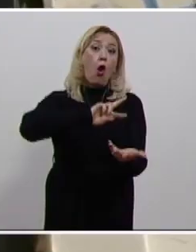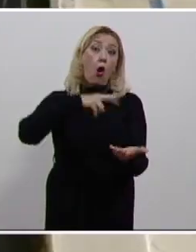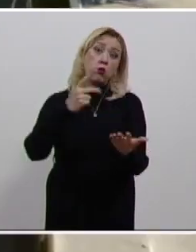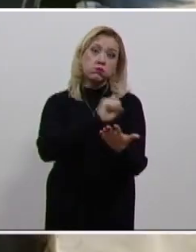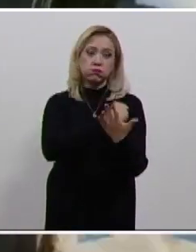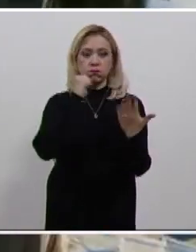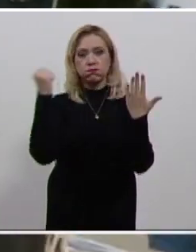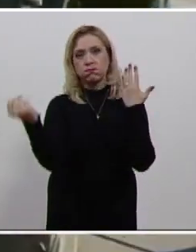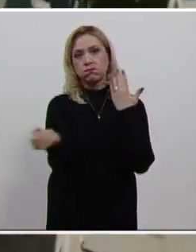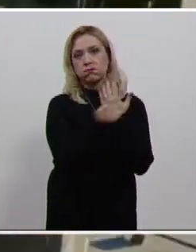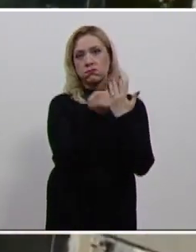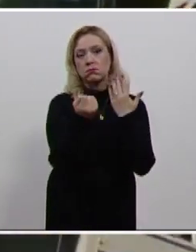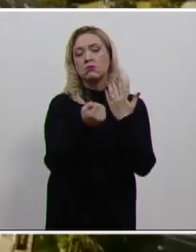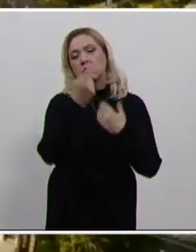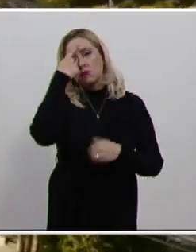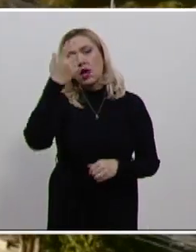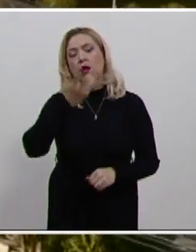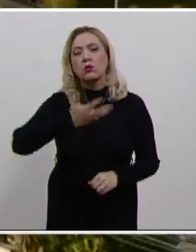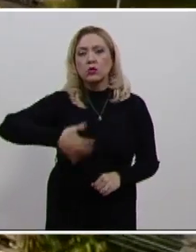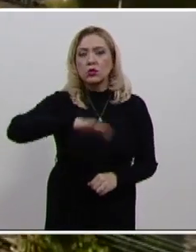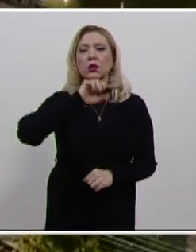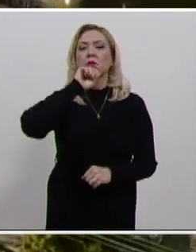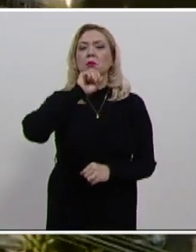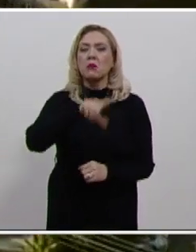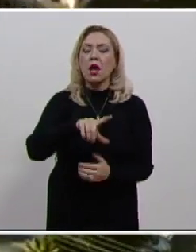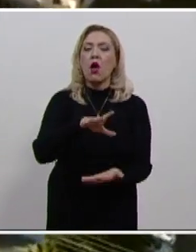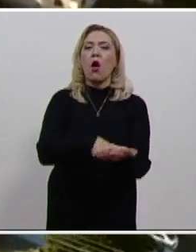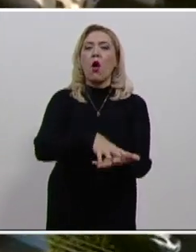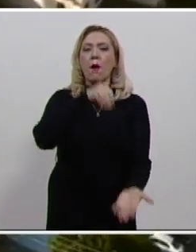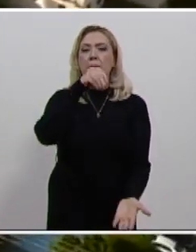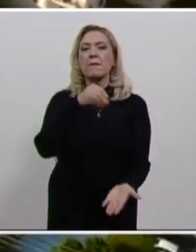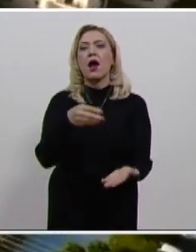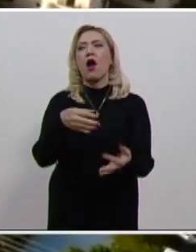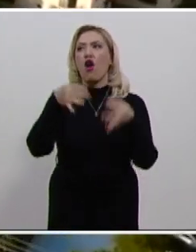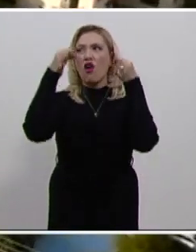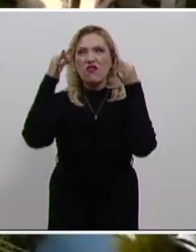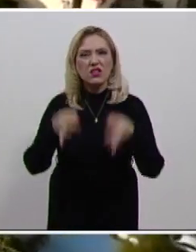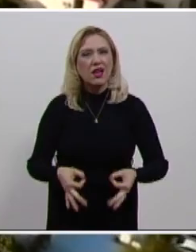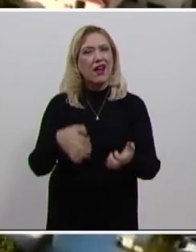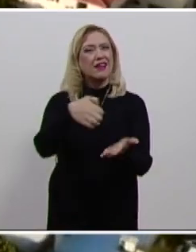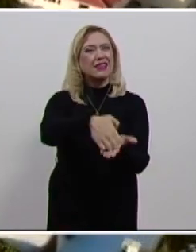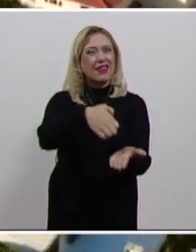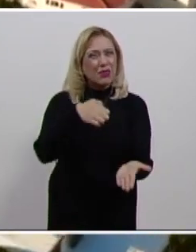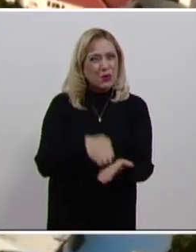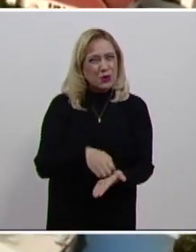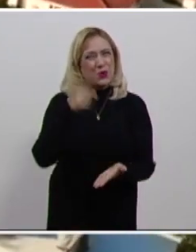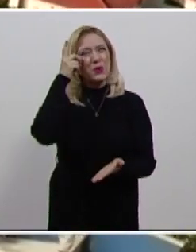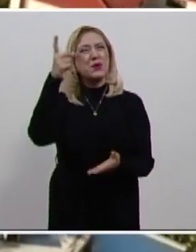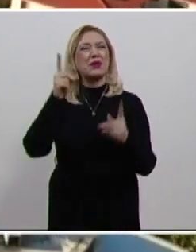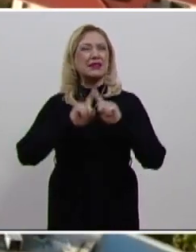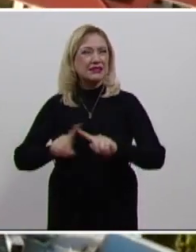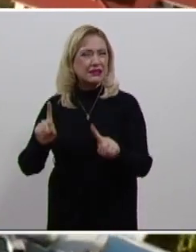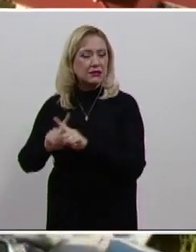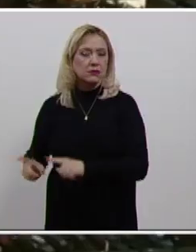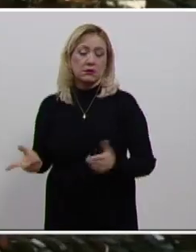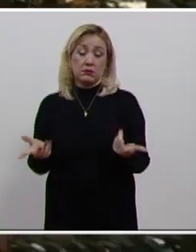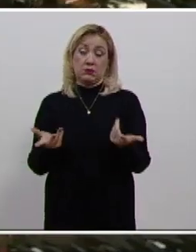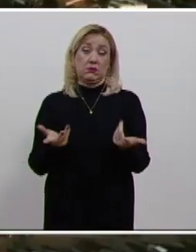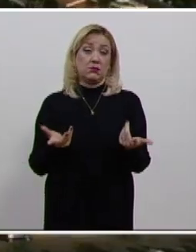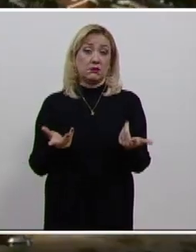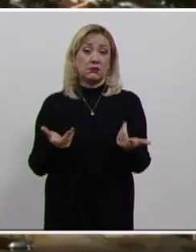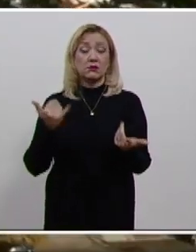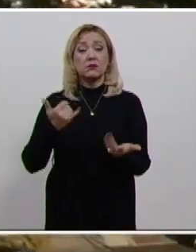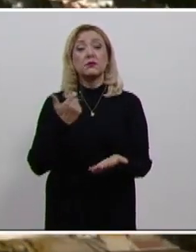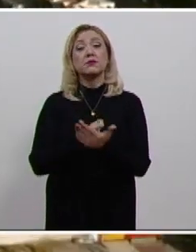también por la búsqueda y expedición de copias de documentos oficiales. Además de las que imponían el